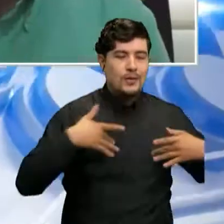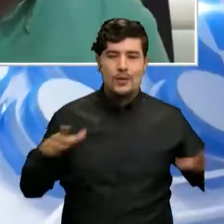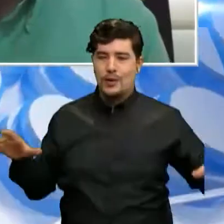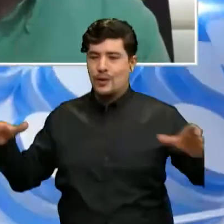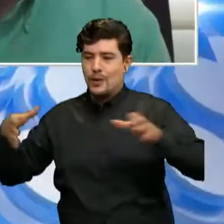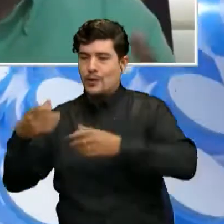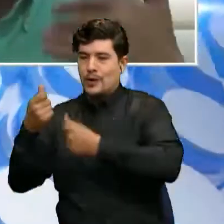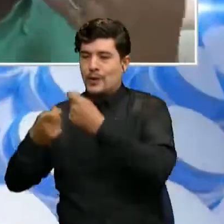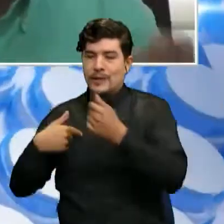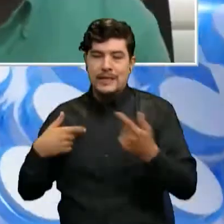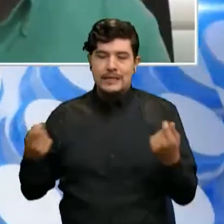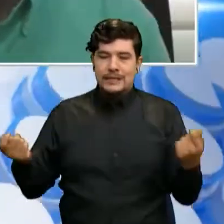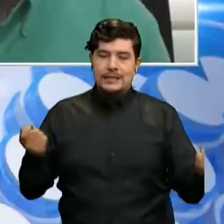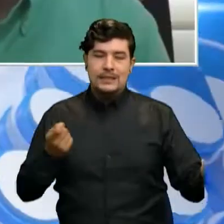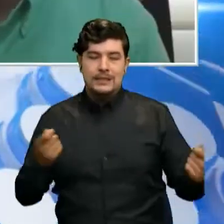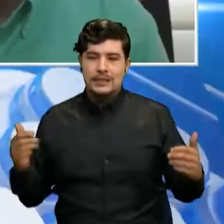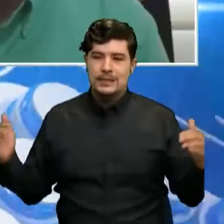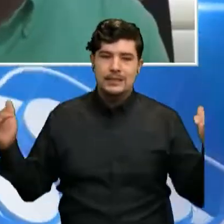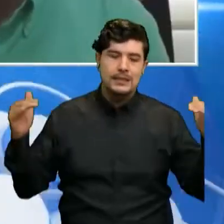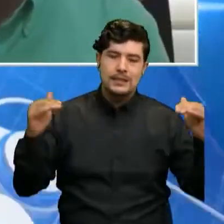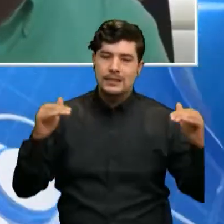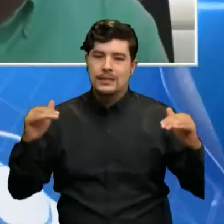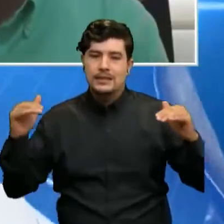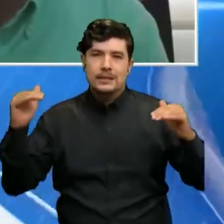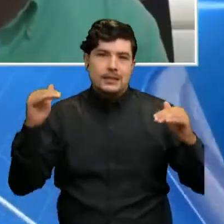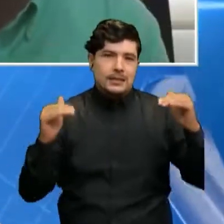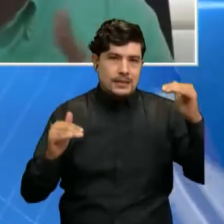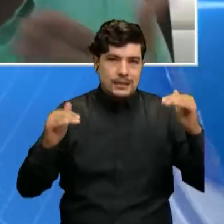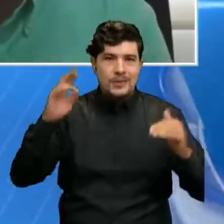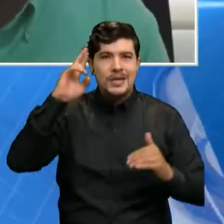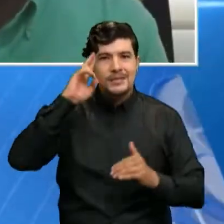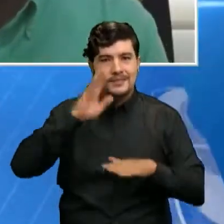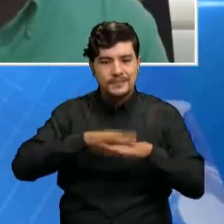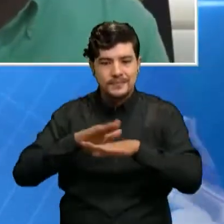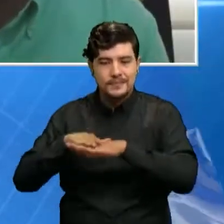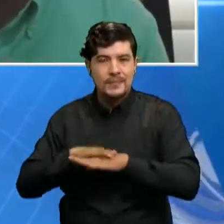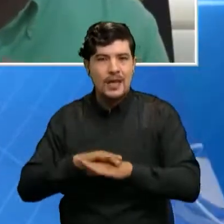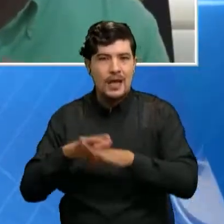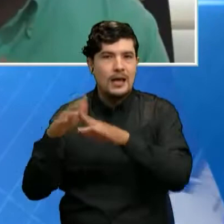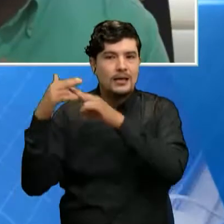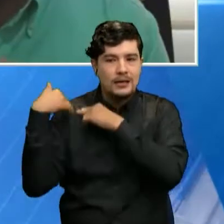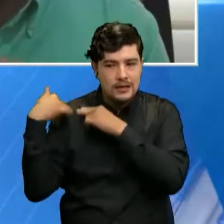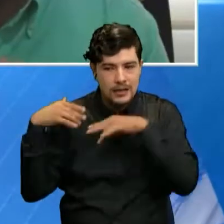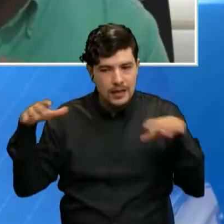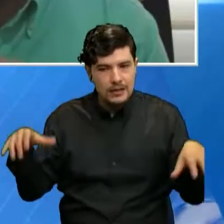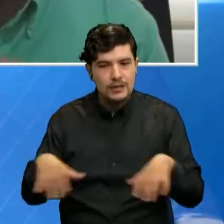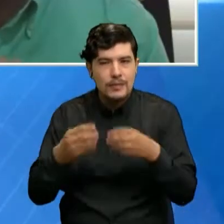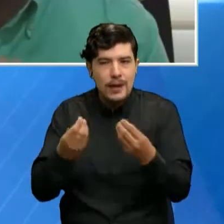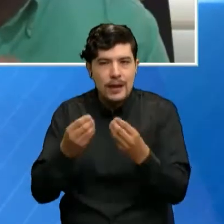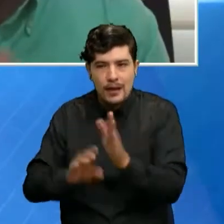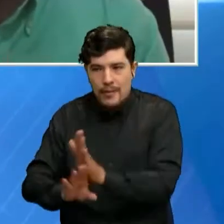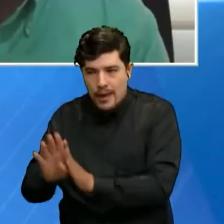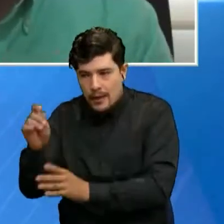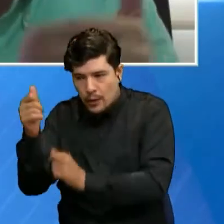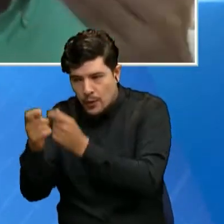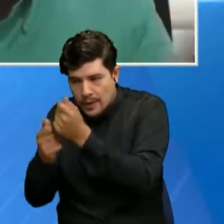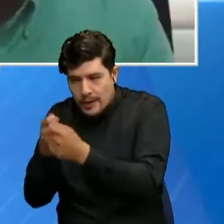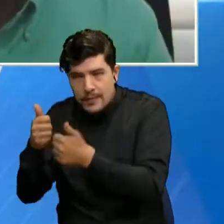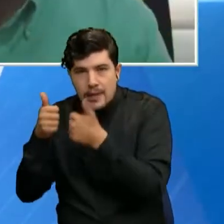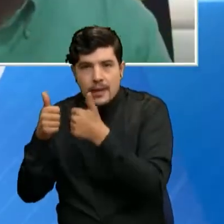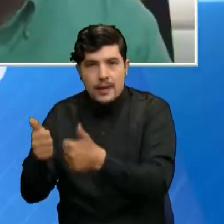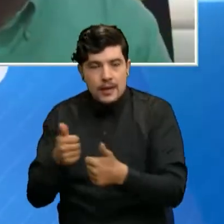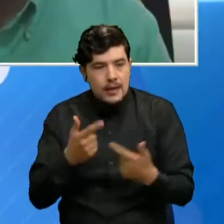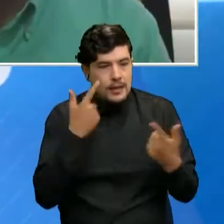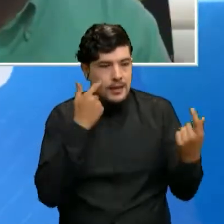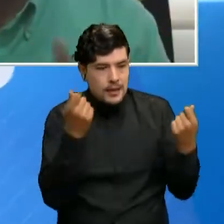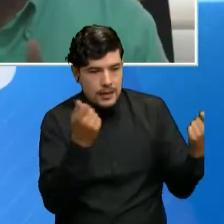reactivación económica, pues nosotros tenemos que actuar con responsabilidad para que también esta reactivación económica sea segura.